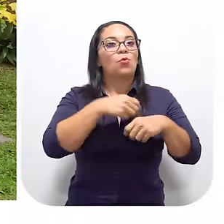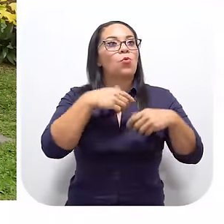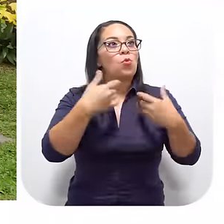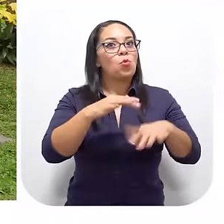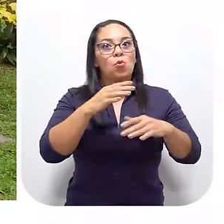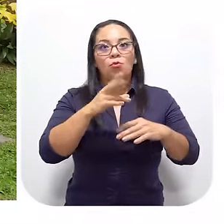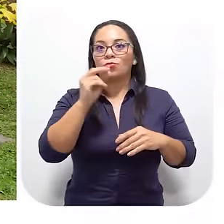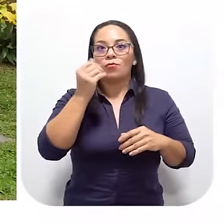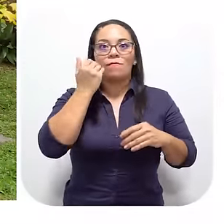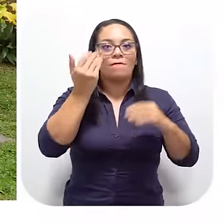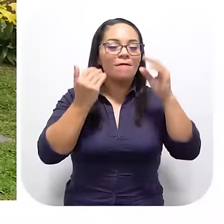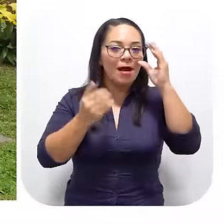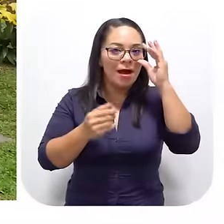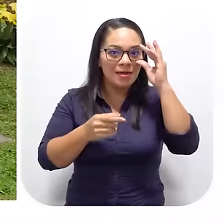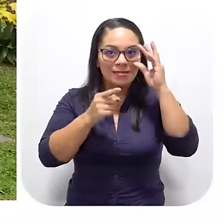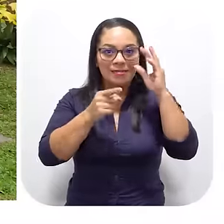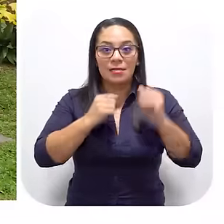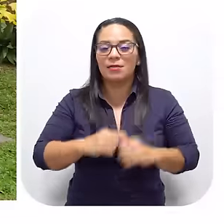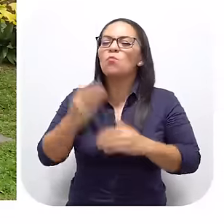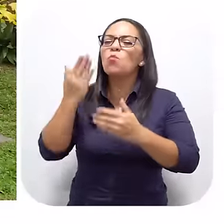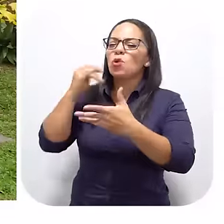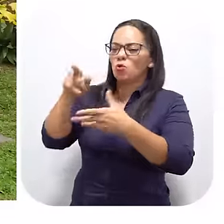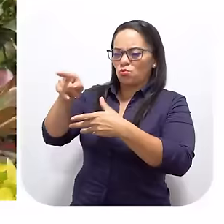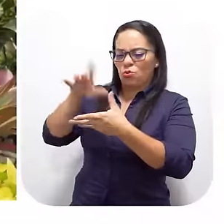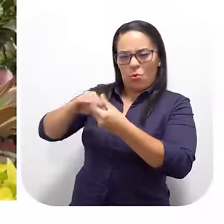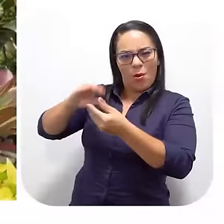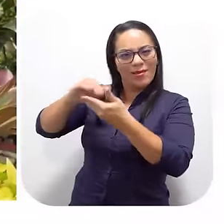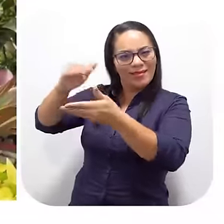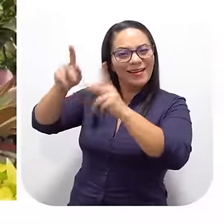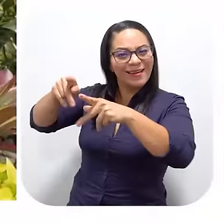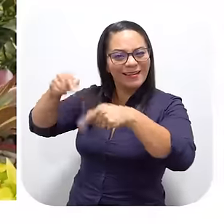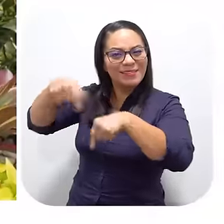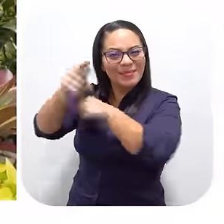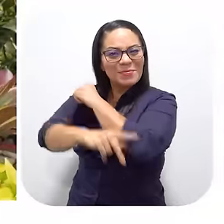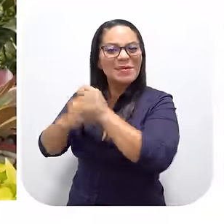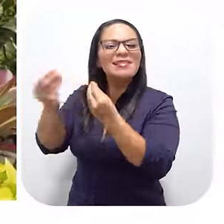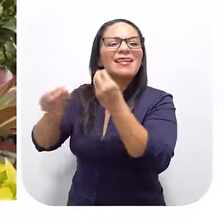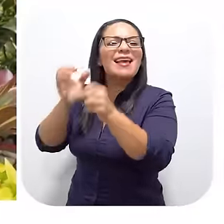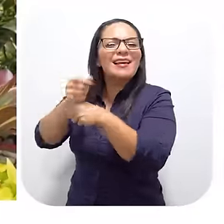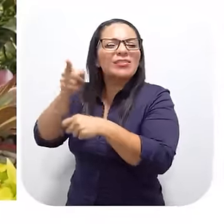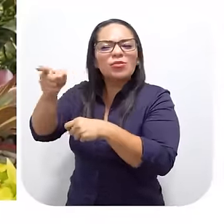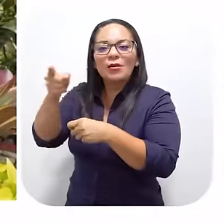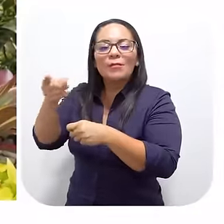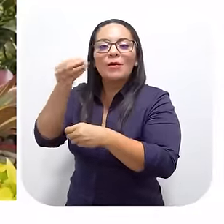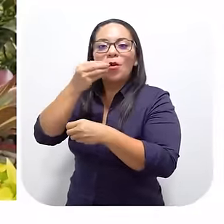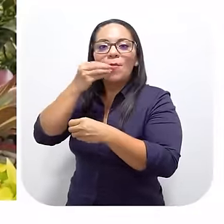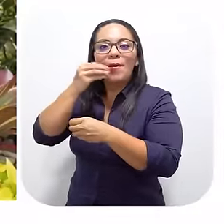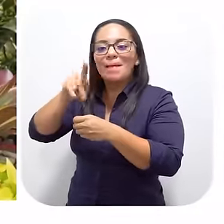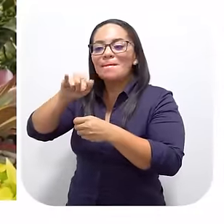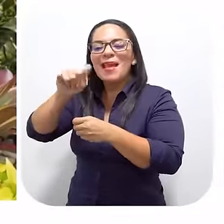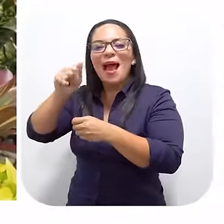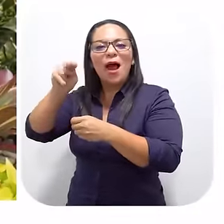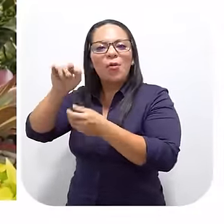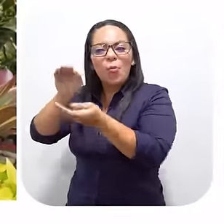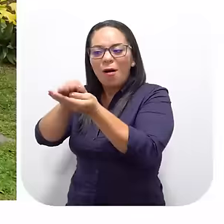las pesquerías Creo que es La que está más abajo De todas Porque cuéntale a la gente De este país Que es lo que hace Alguien para que ellos Se puedan